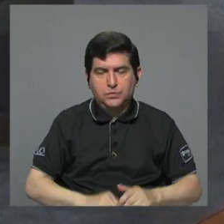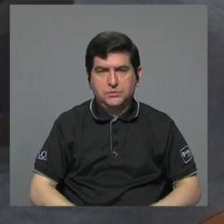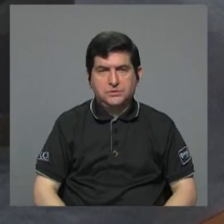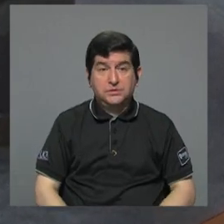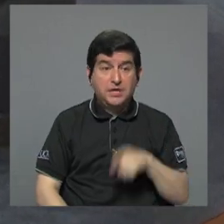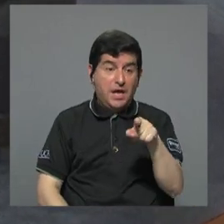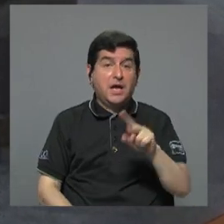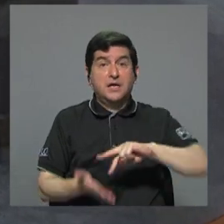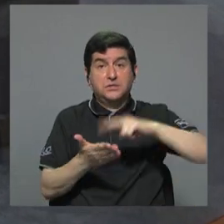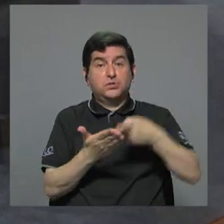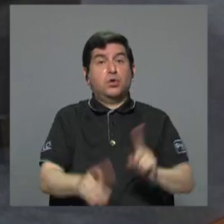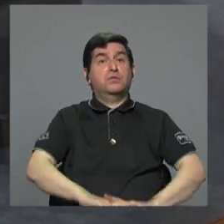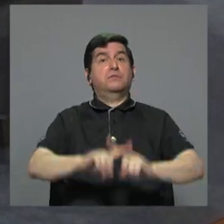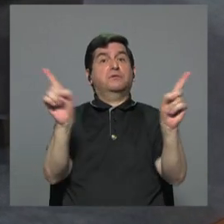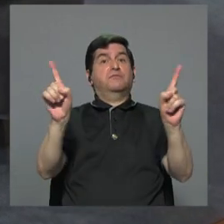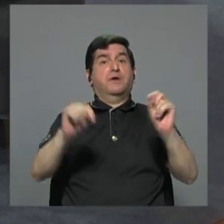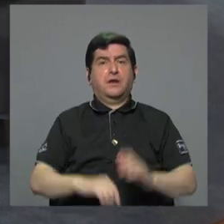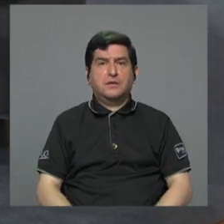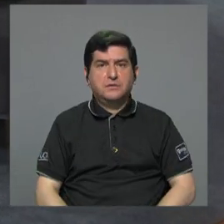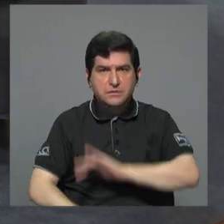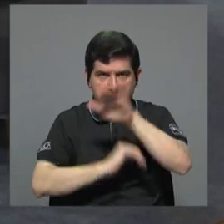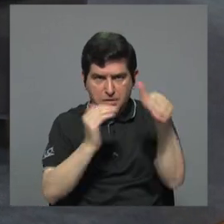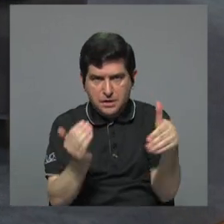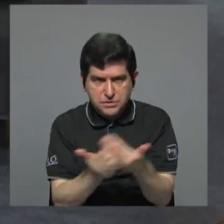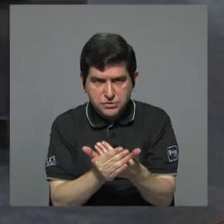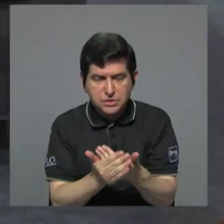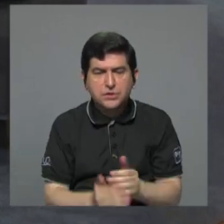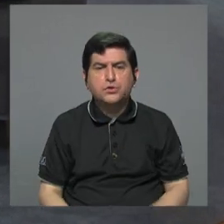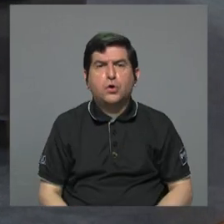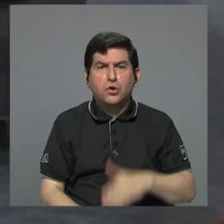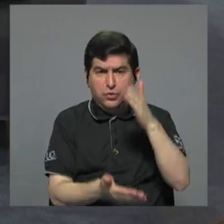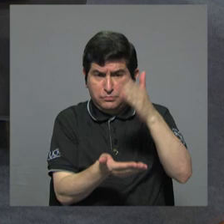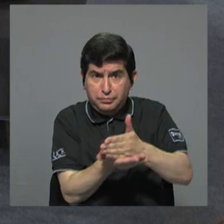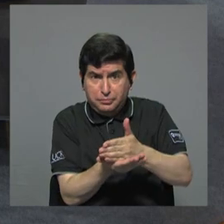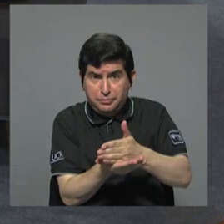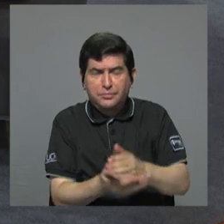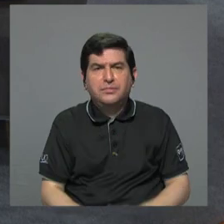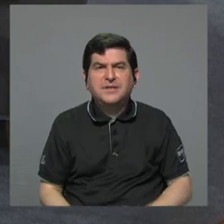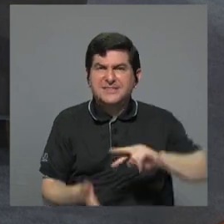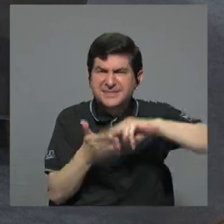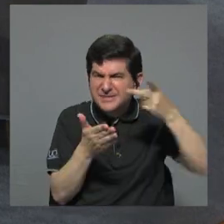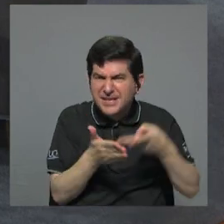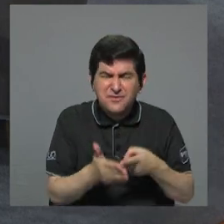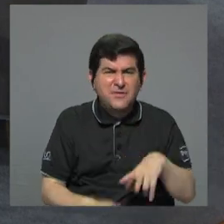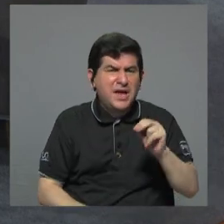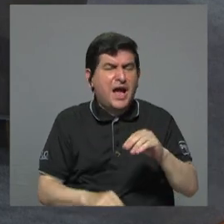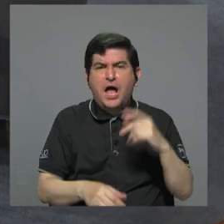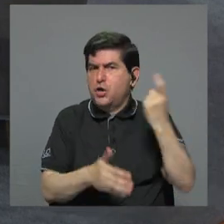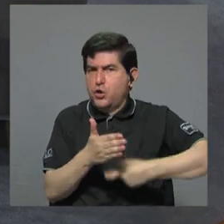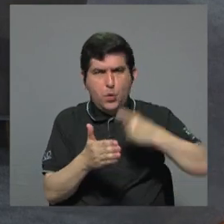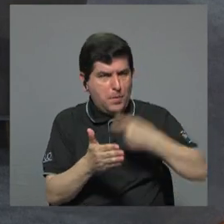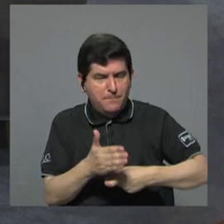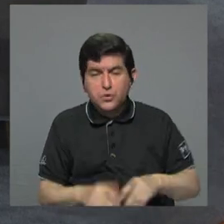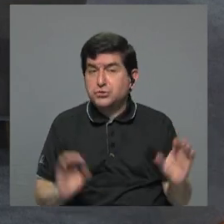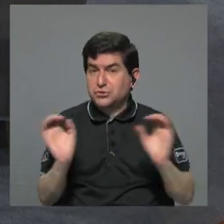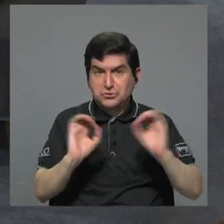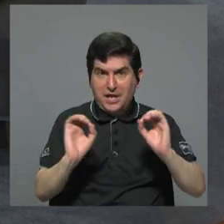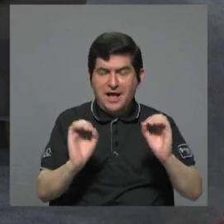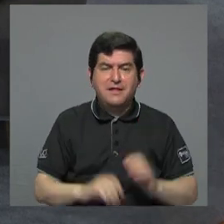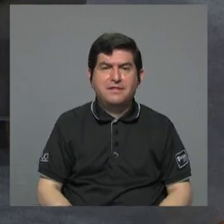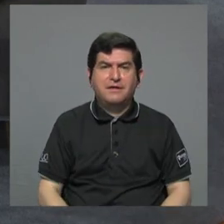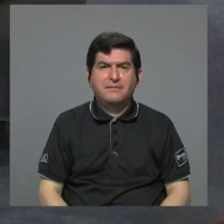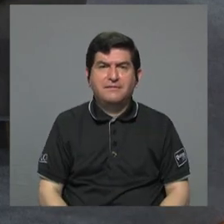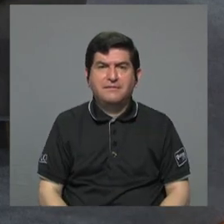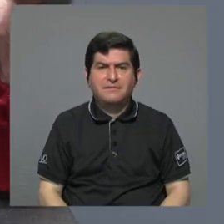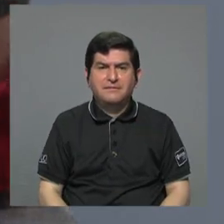eso sería diferente. Digamos que todo se paralizara en el sentido de que no hay más impuestos, no hay nada, porque los